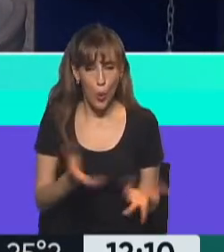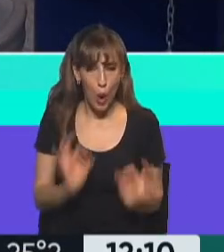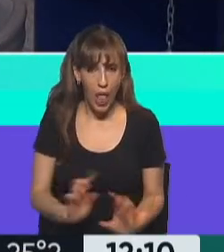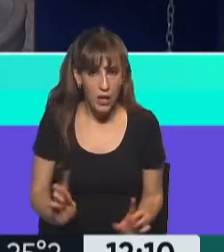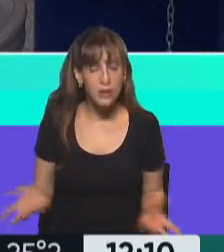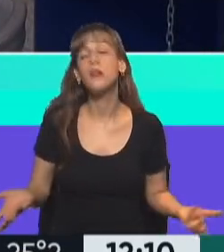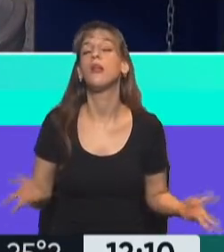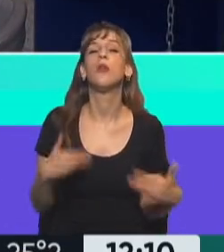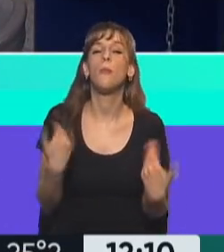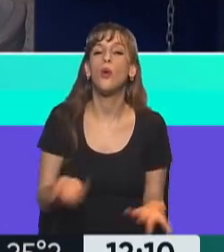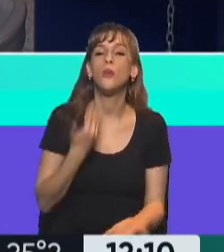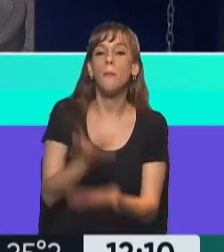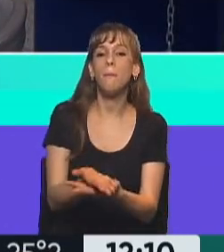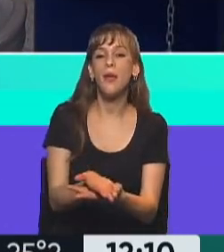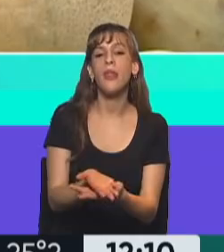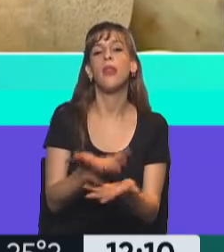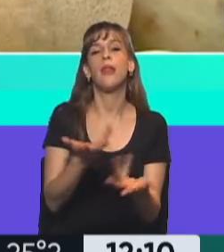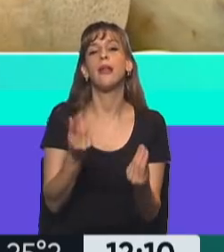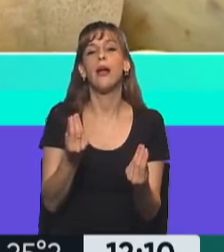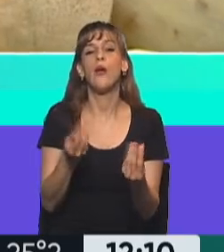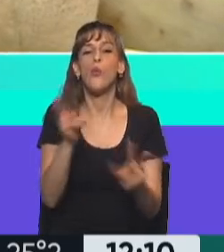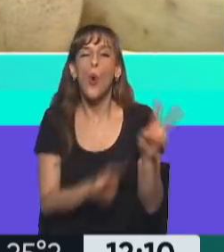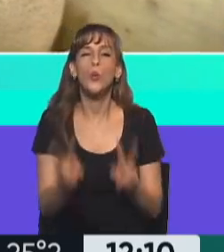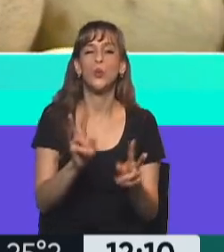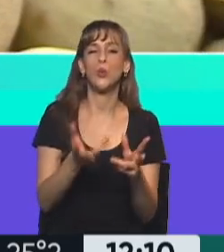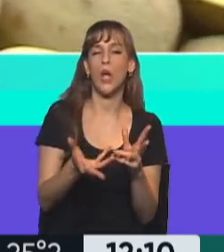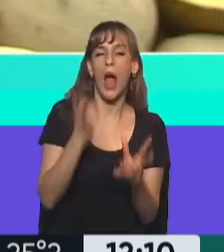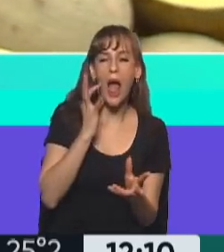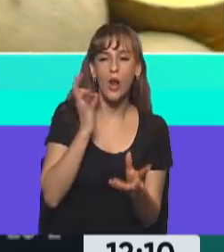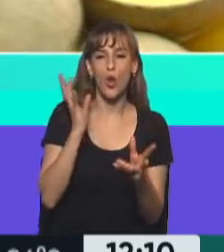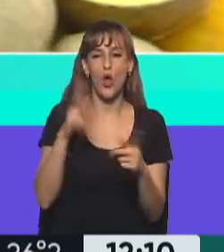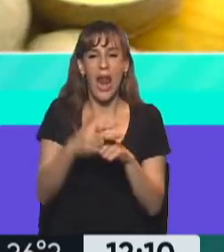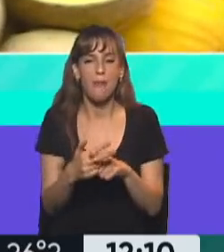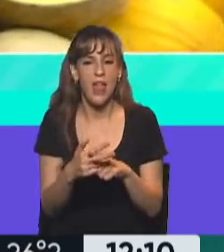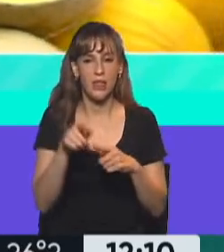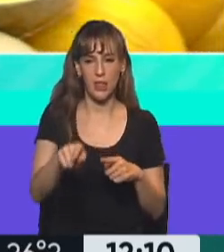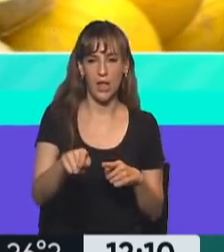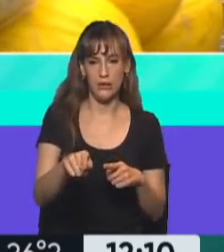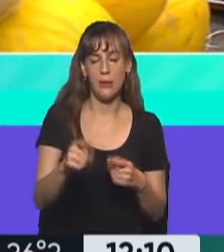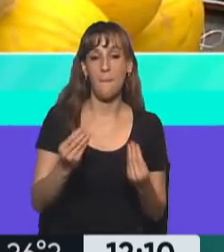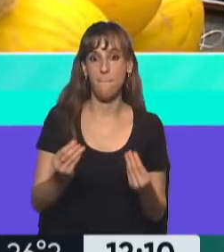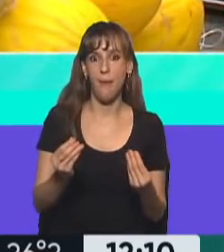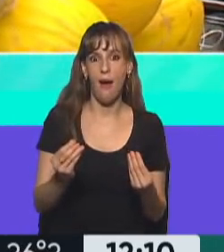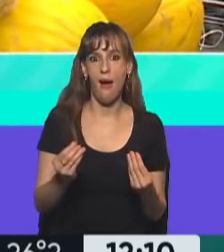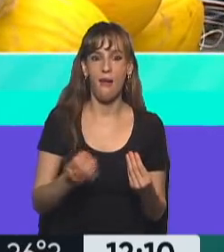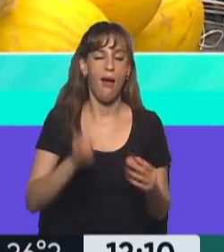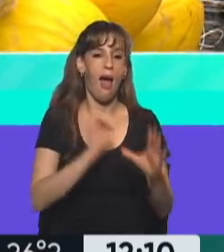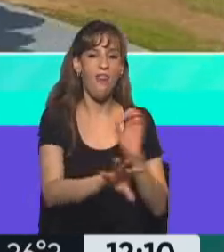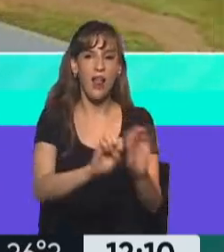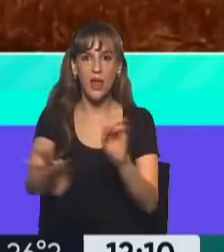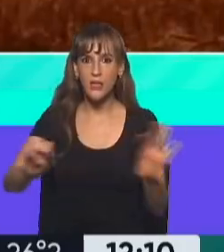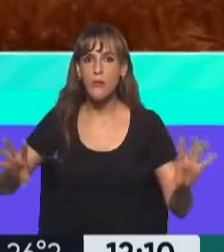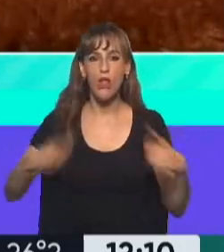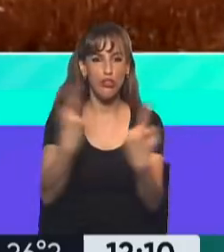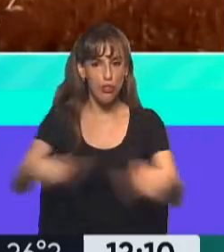se están buscando instrumentos, herramientas que sean efectivas y vayan directamente a garantizar el abastecimiento y precios